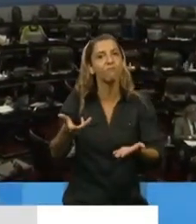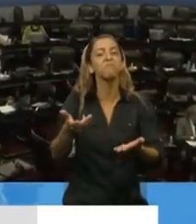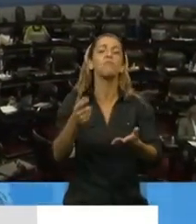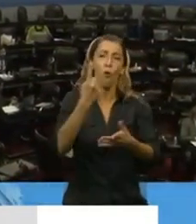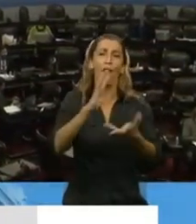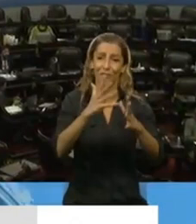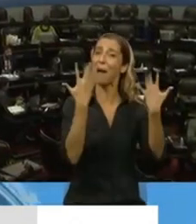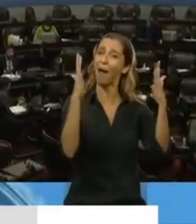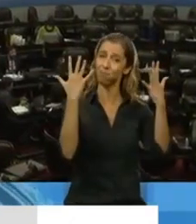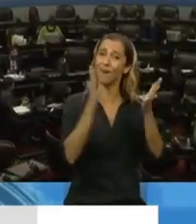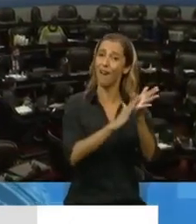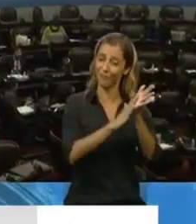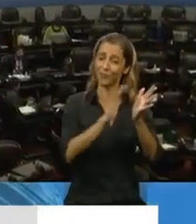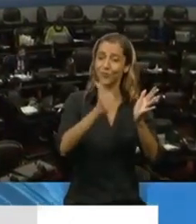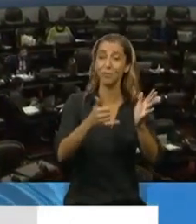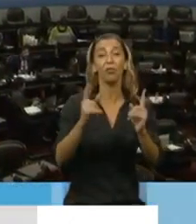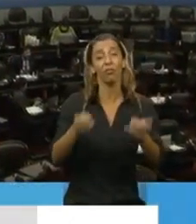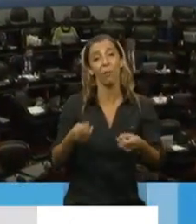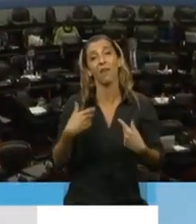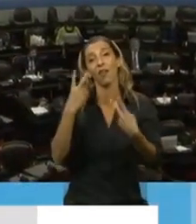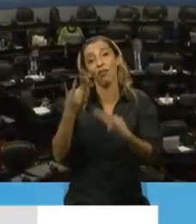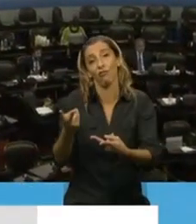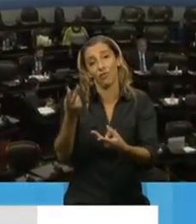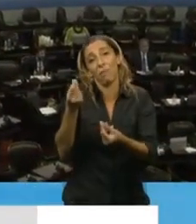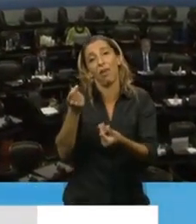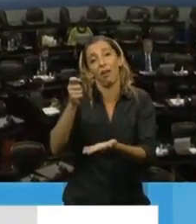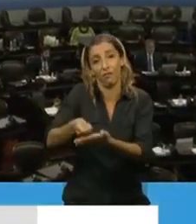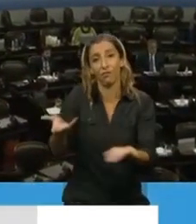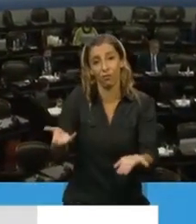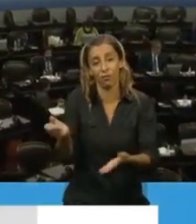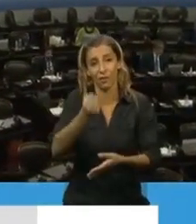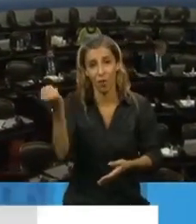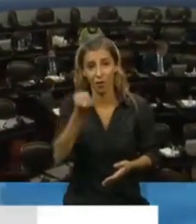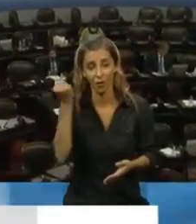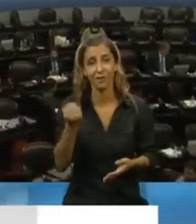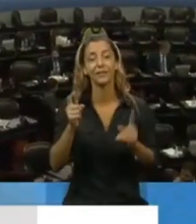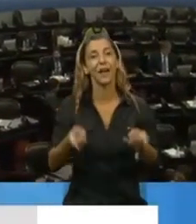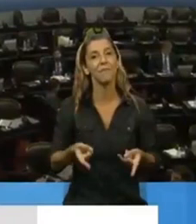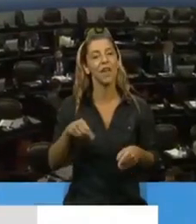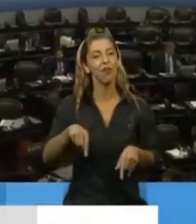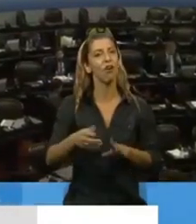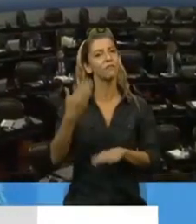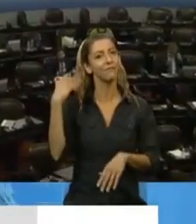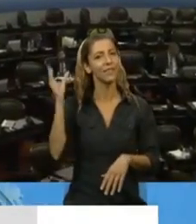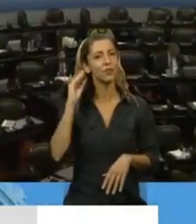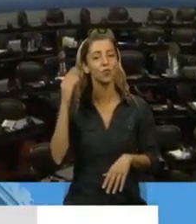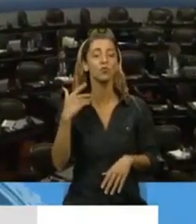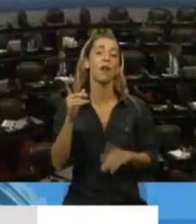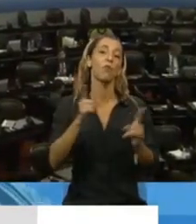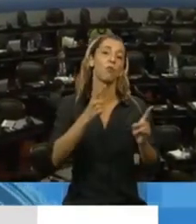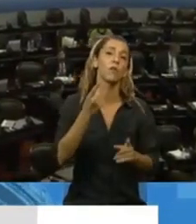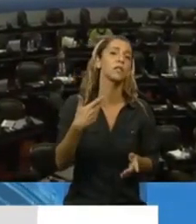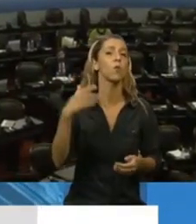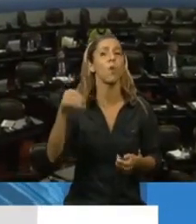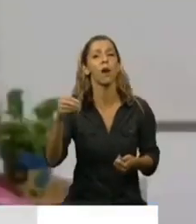económicamente su trabajo. Por otro lado, también hoy escuché que no alcanza, que las